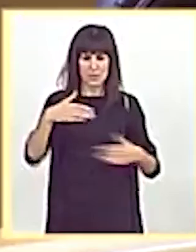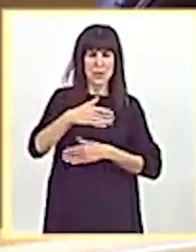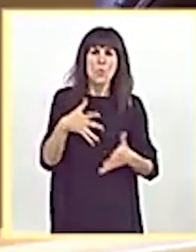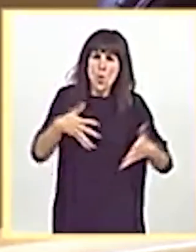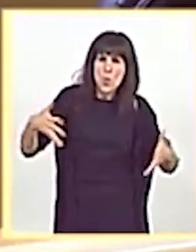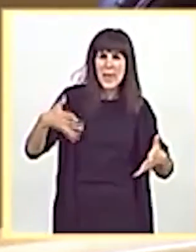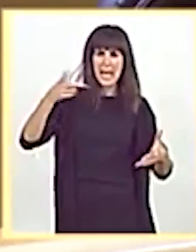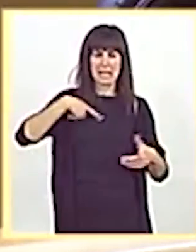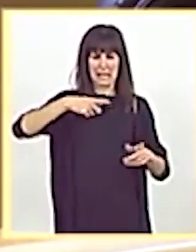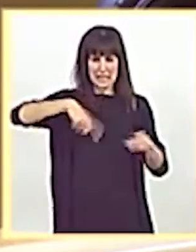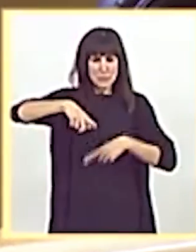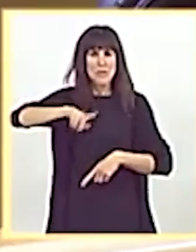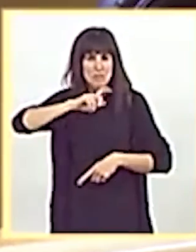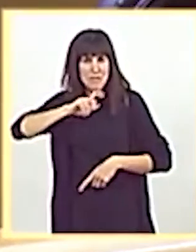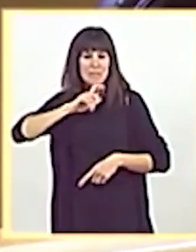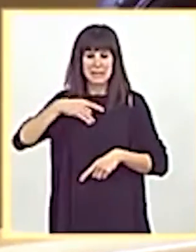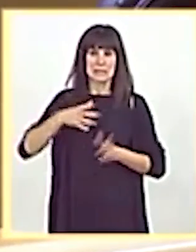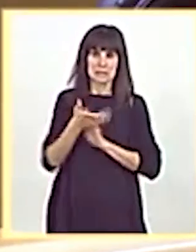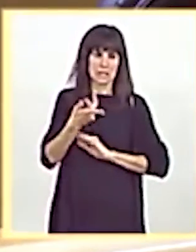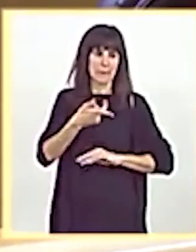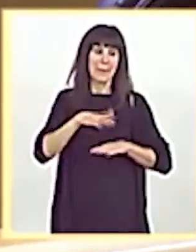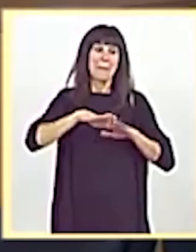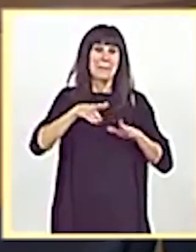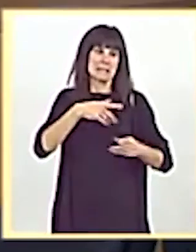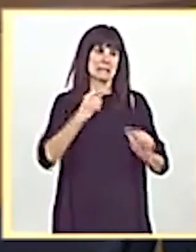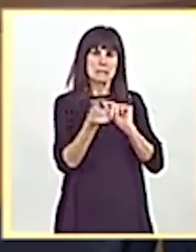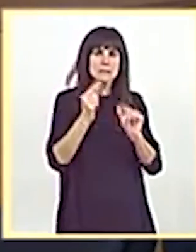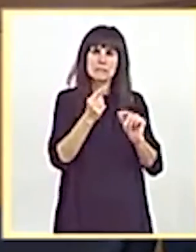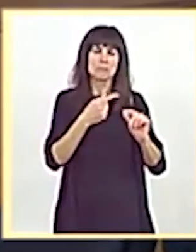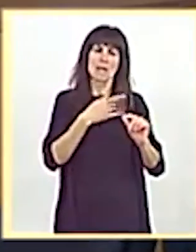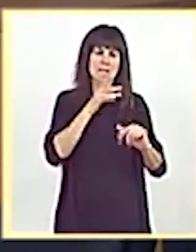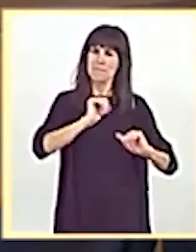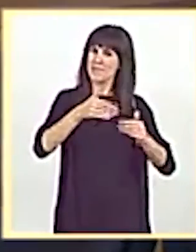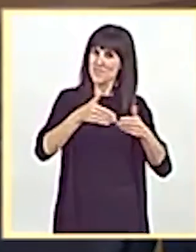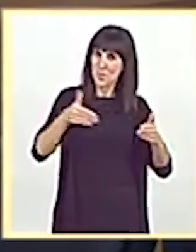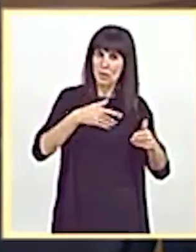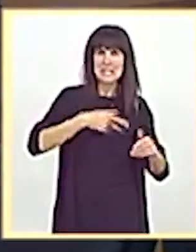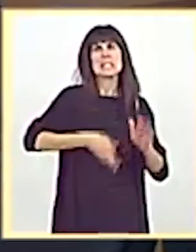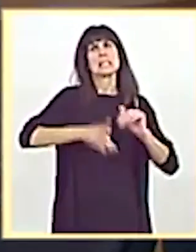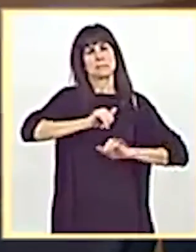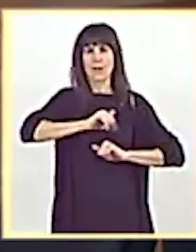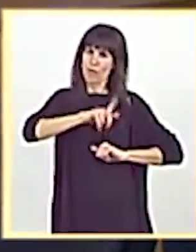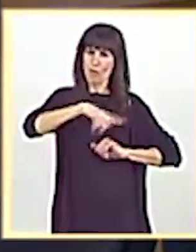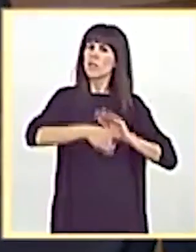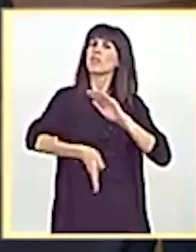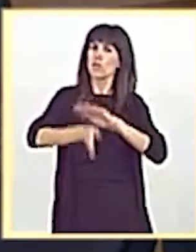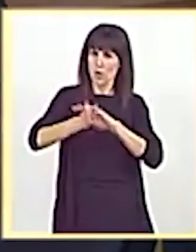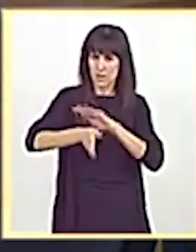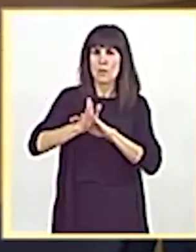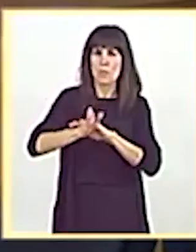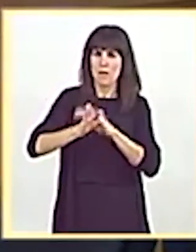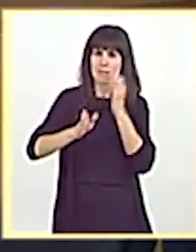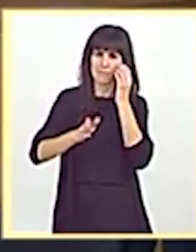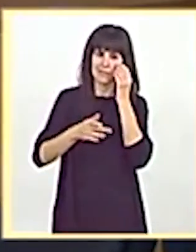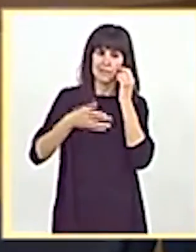transporte. Hemos puesto en marcha esta mesa. Esperemos que se mantenga la mesa, pese a algunas advertencias de